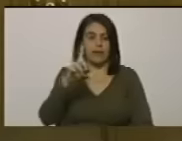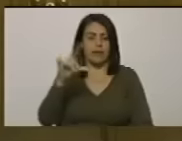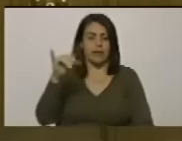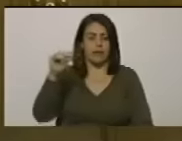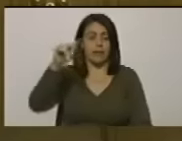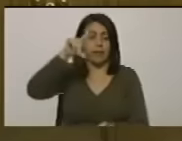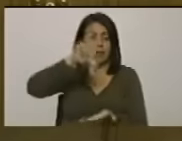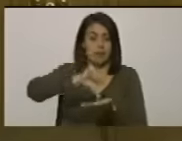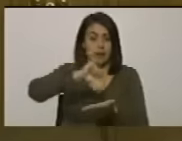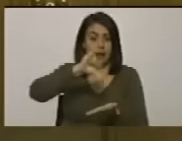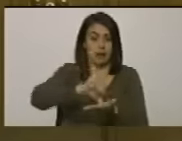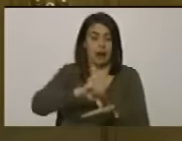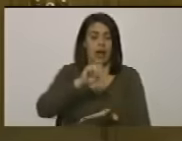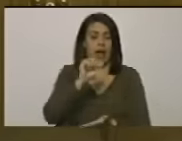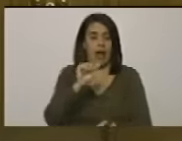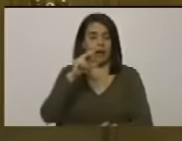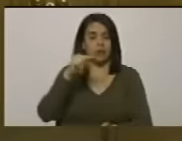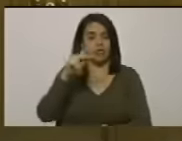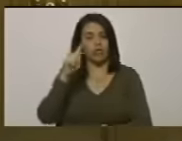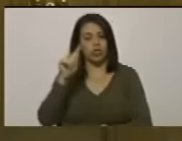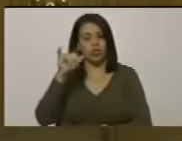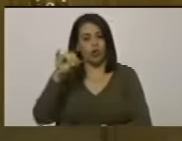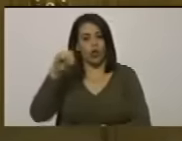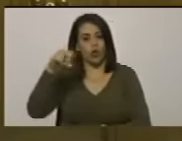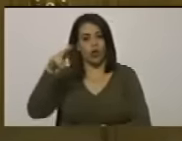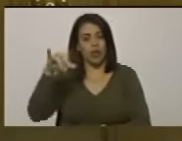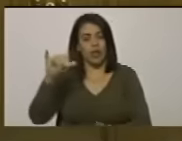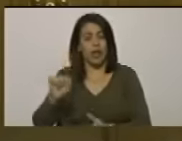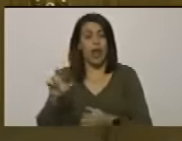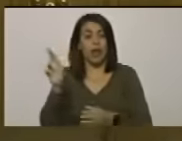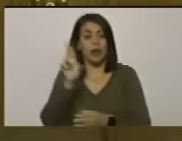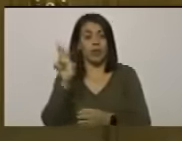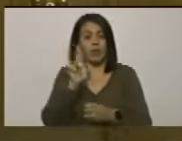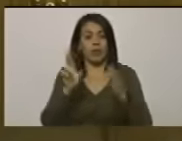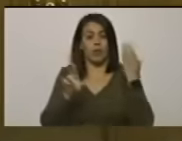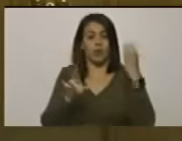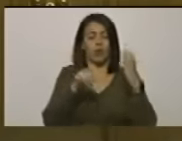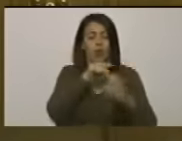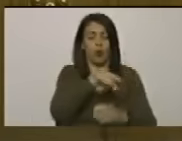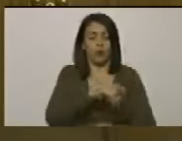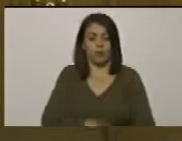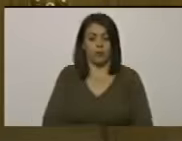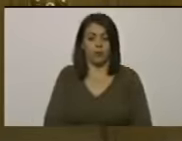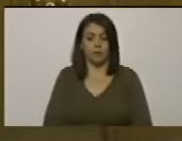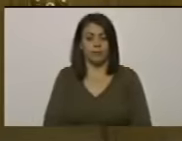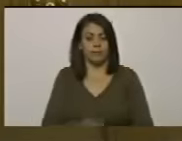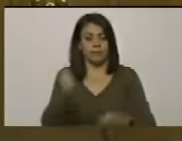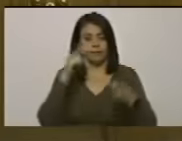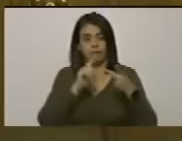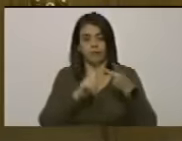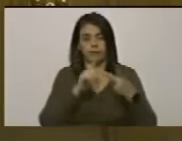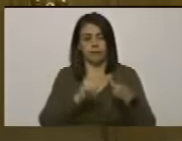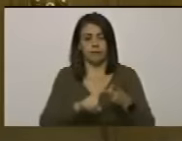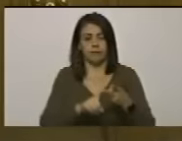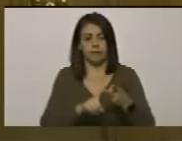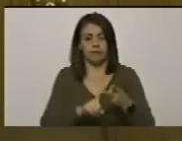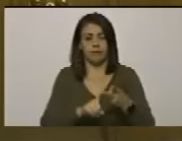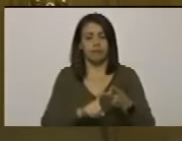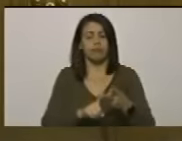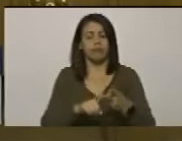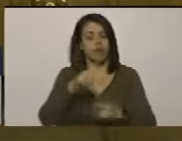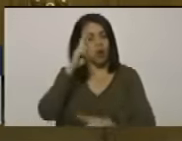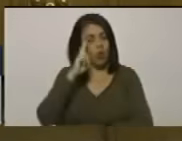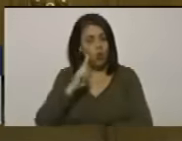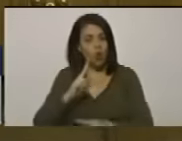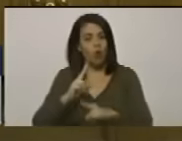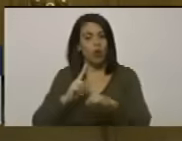del departamento de Antioquia de la República de Colombia segundo rendir